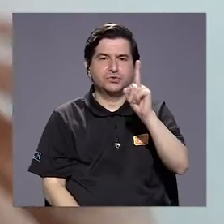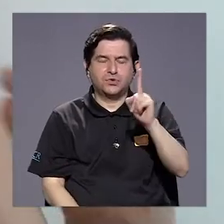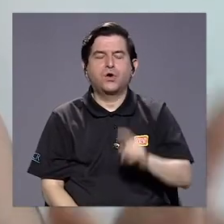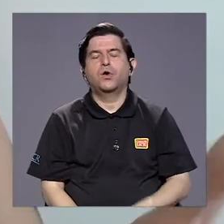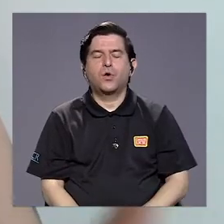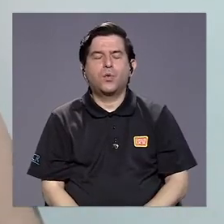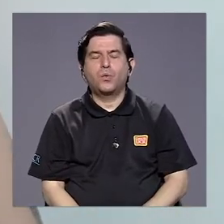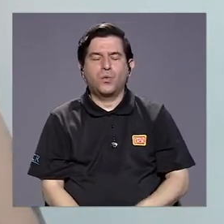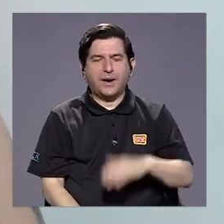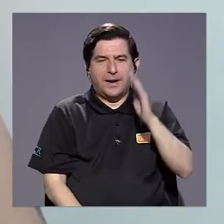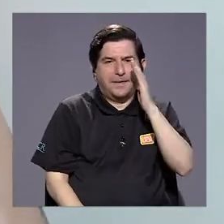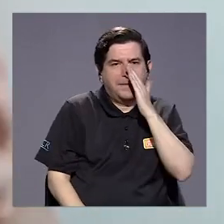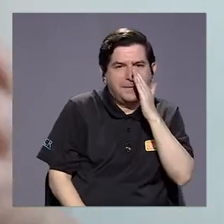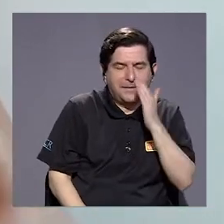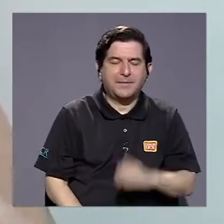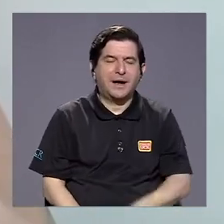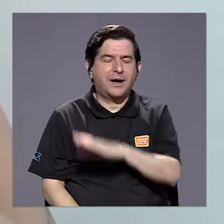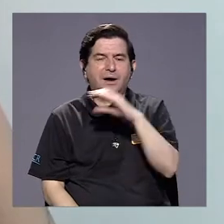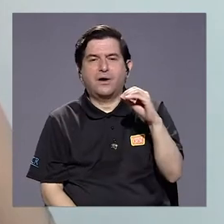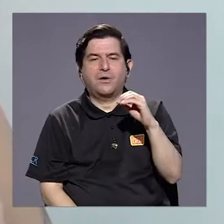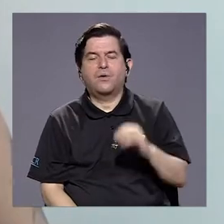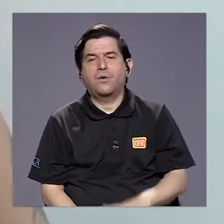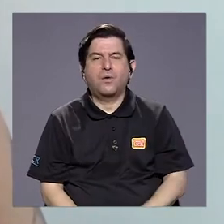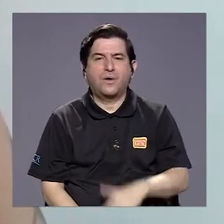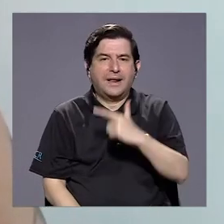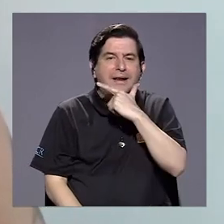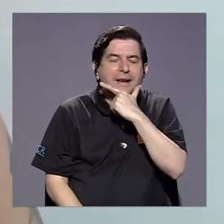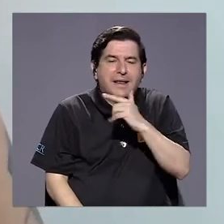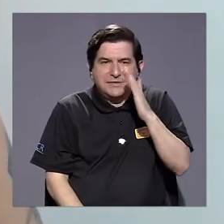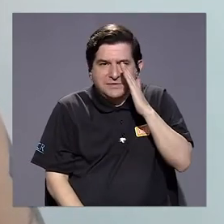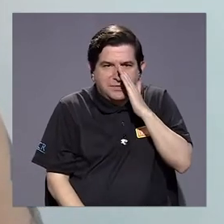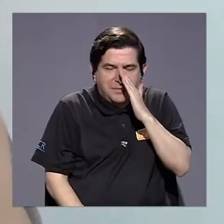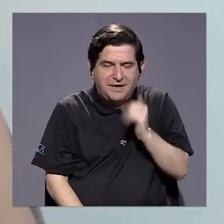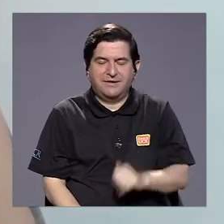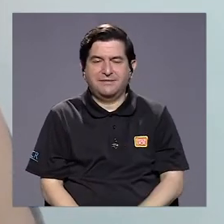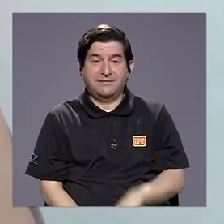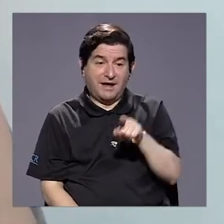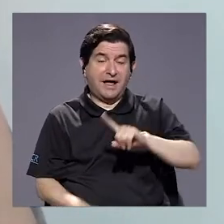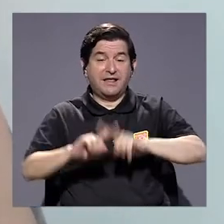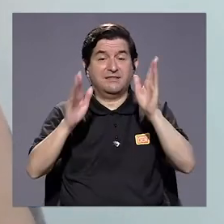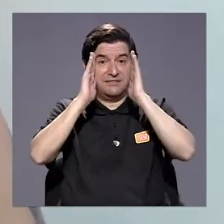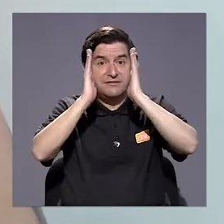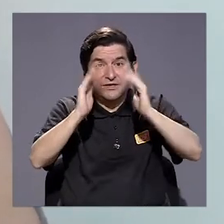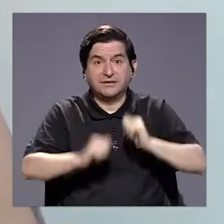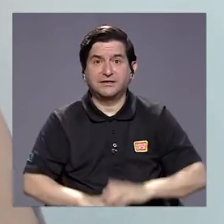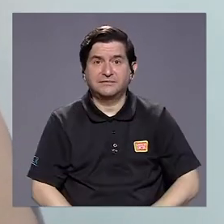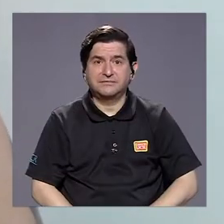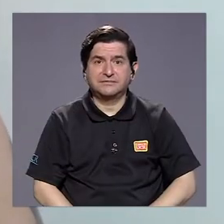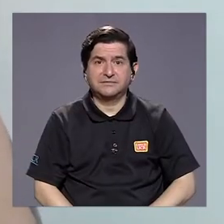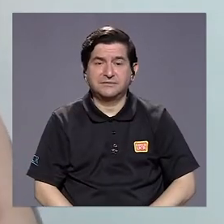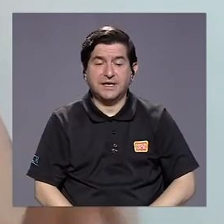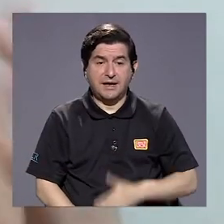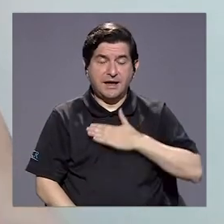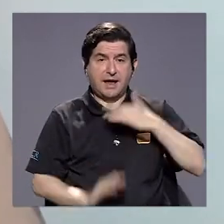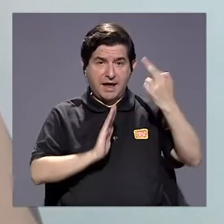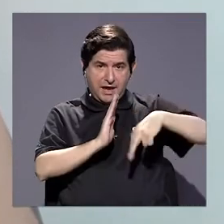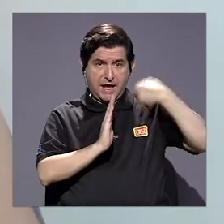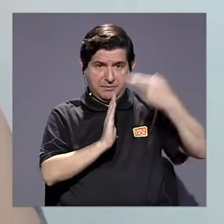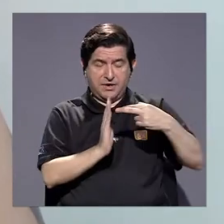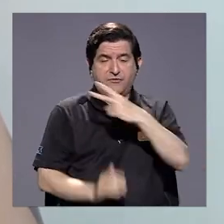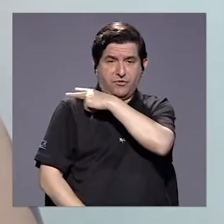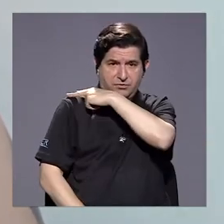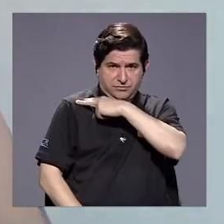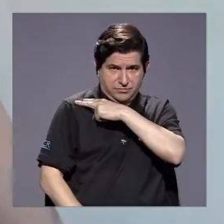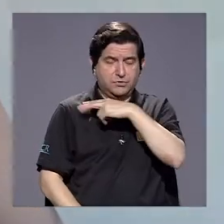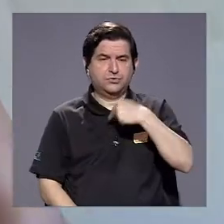parentales o lesbo-maternales tienen otra necesidad que atender. Entonces, sí, efectivamente, desde mi